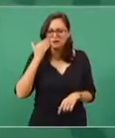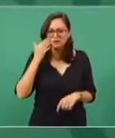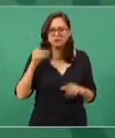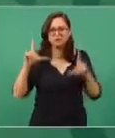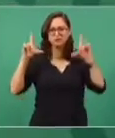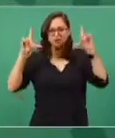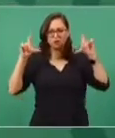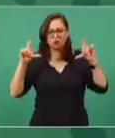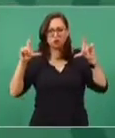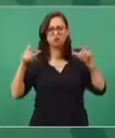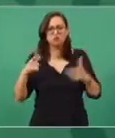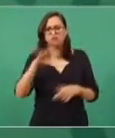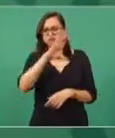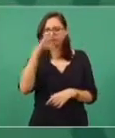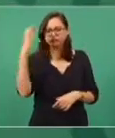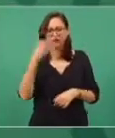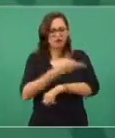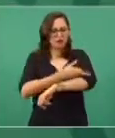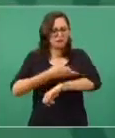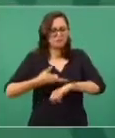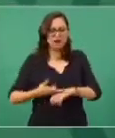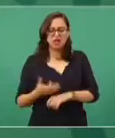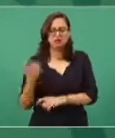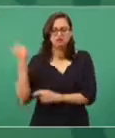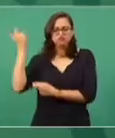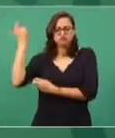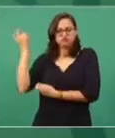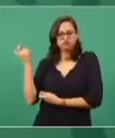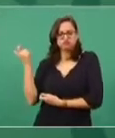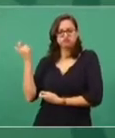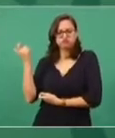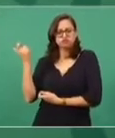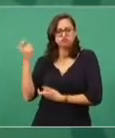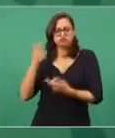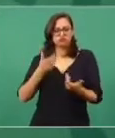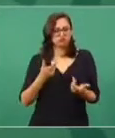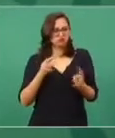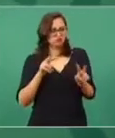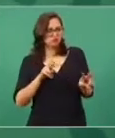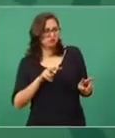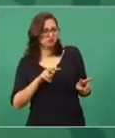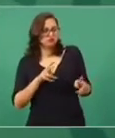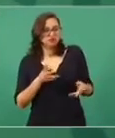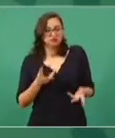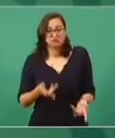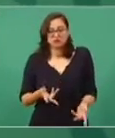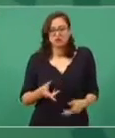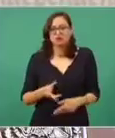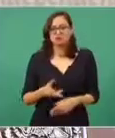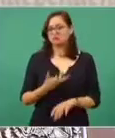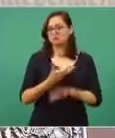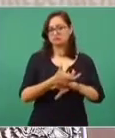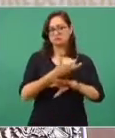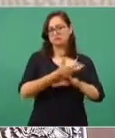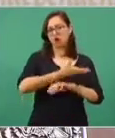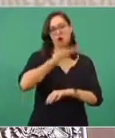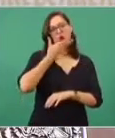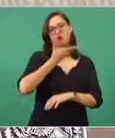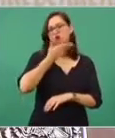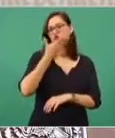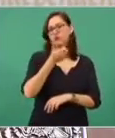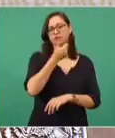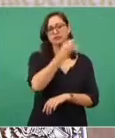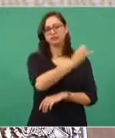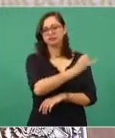armamento. Por eso también mi preocupación y no vamos